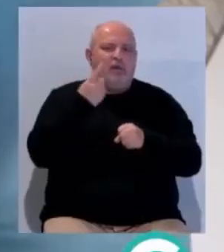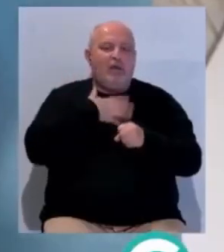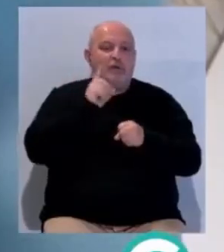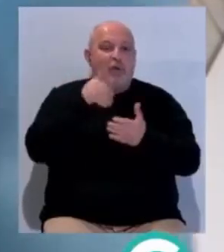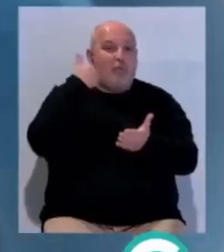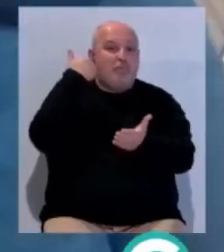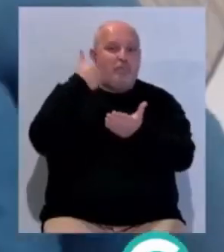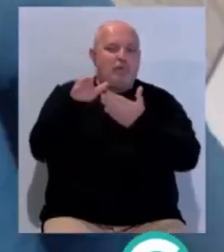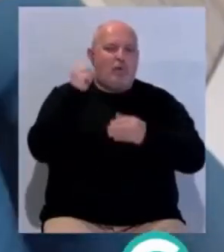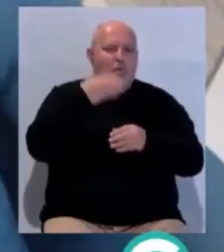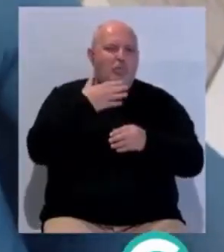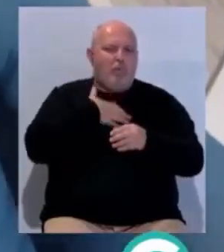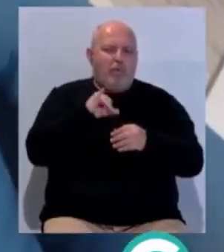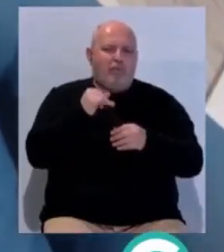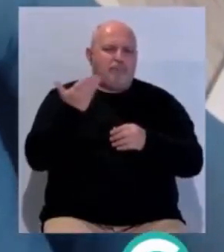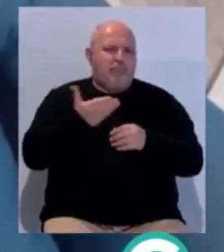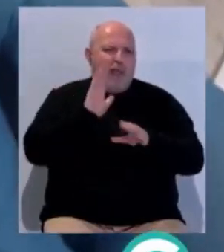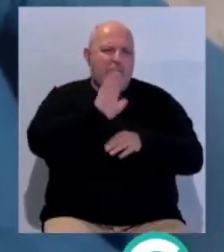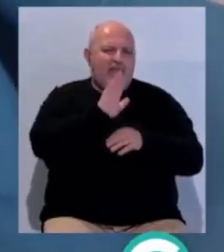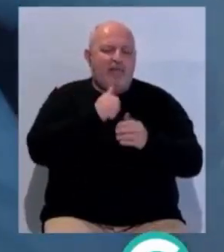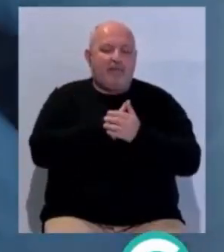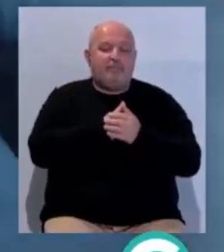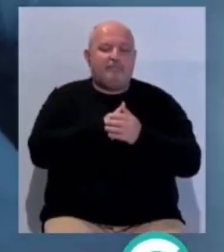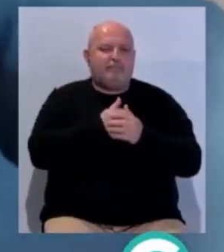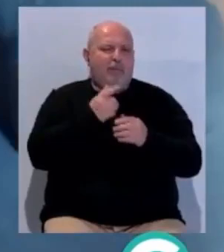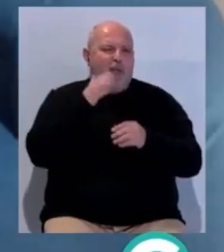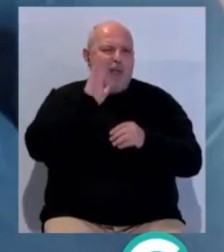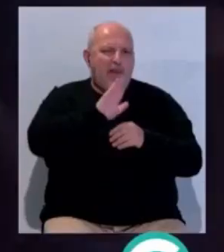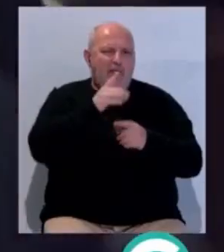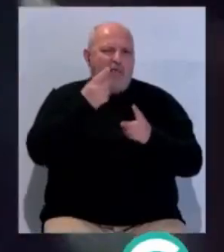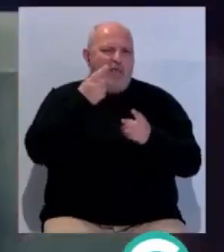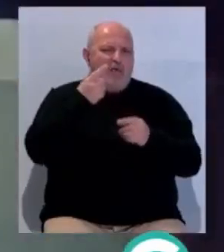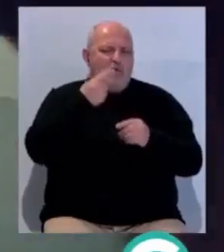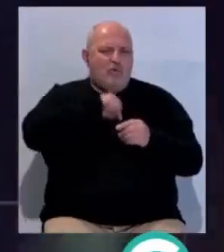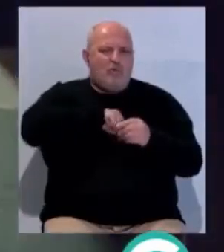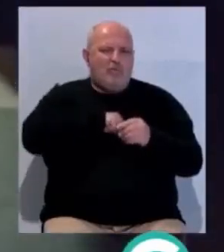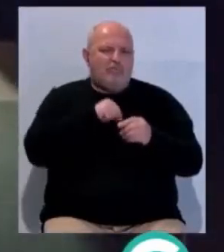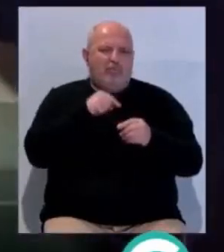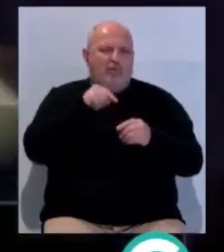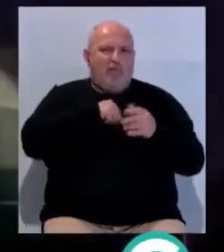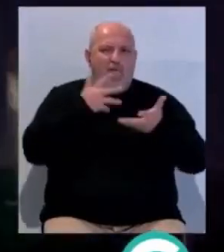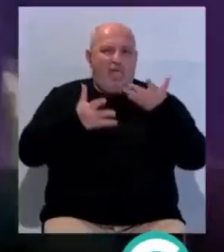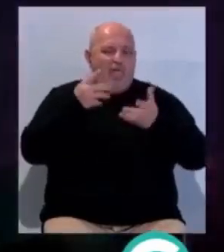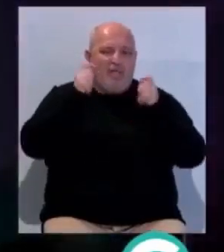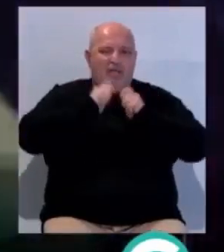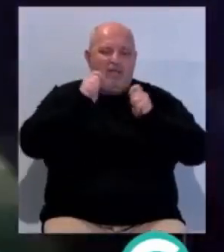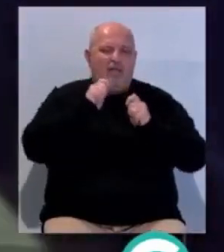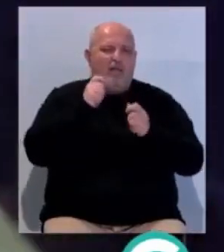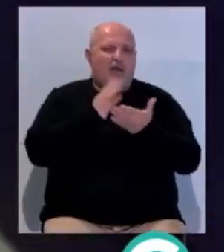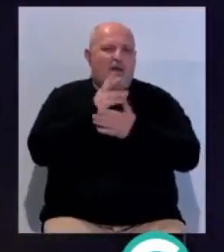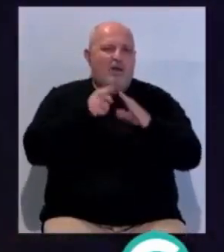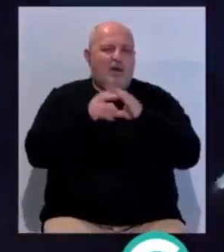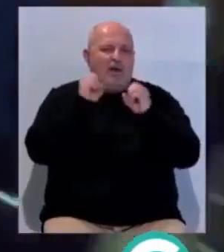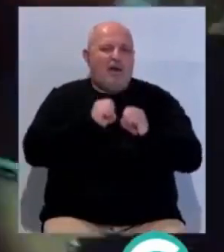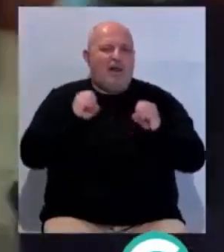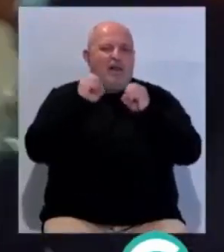ser expulsadas del club si se negaban a ello. Las coaccionaban y la dejaban en una situación de especial vulnerabilidad al encontrarse sin medios y de